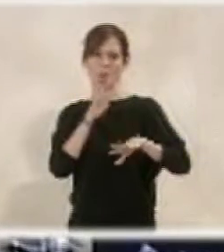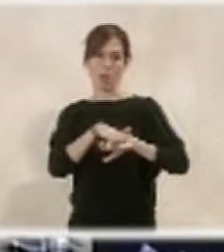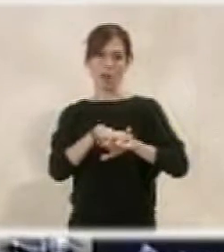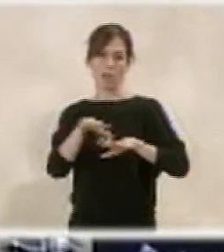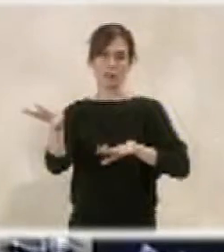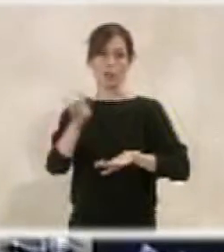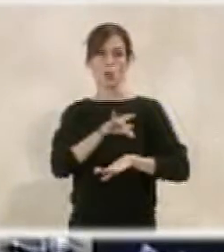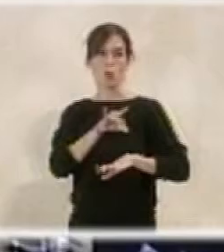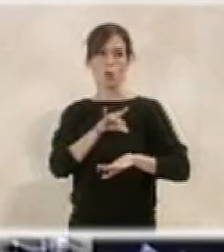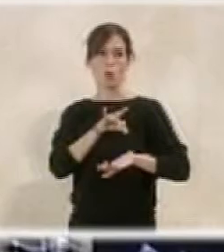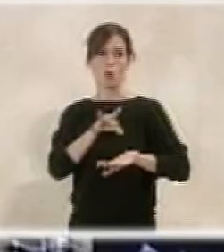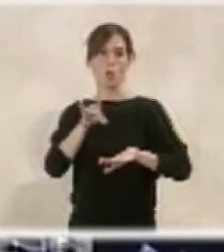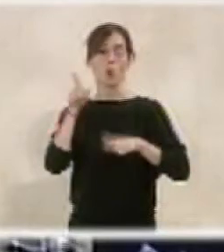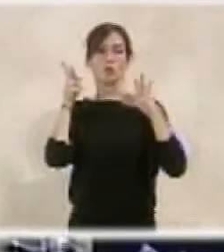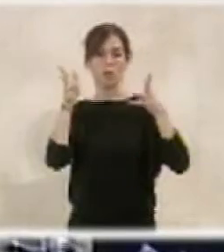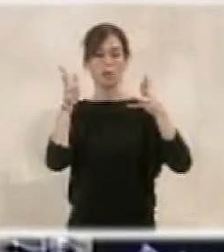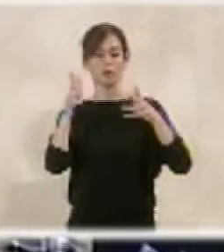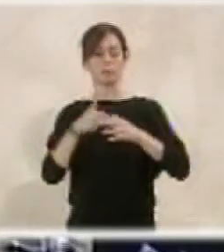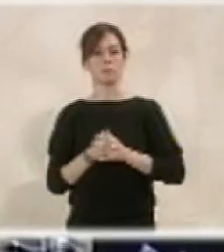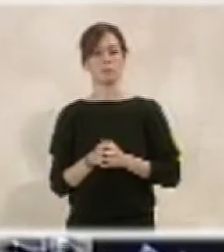designación como consejero.